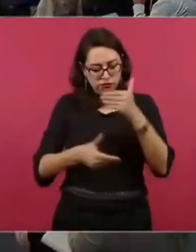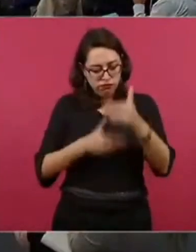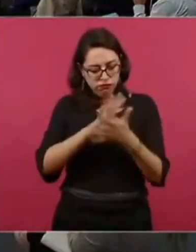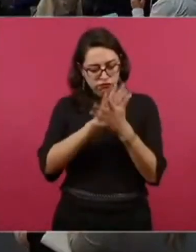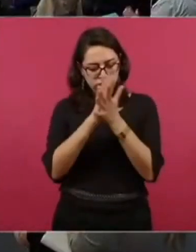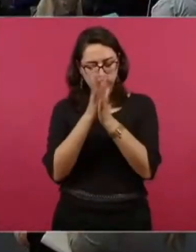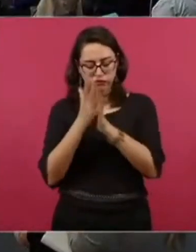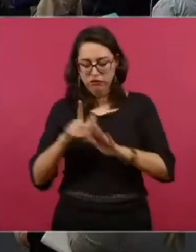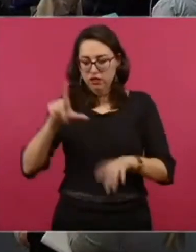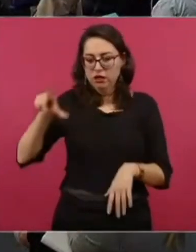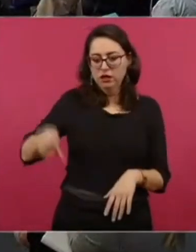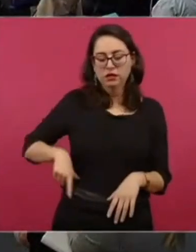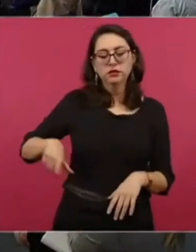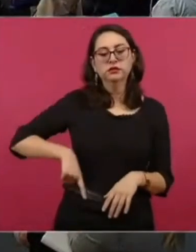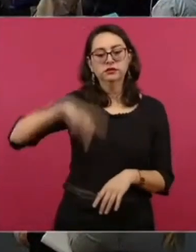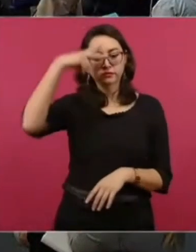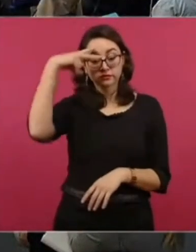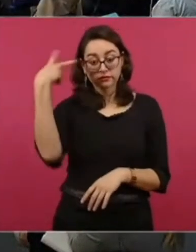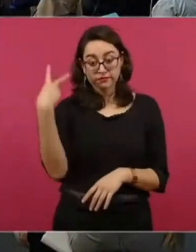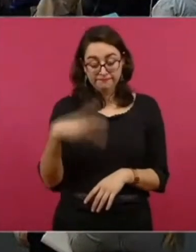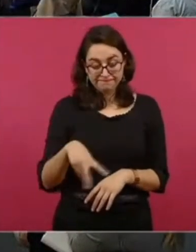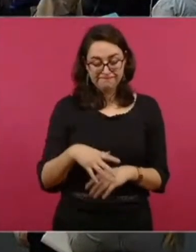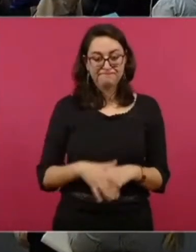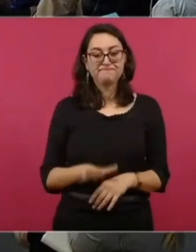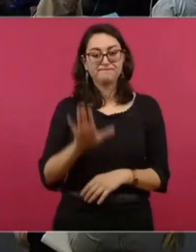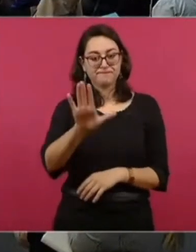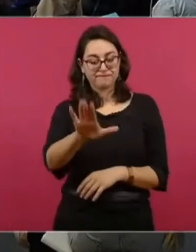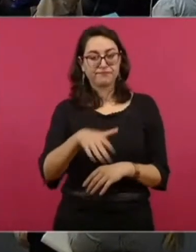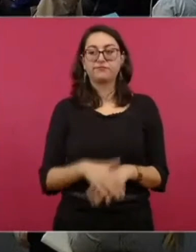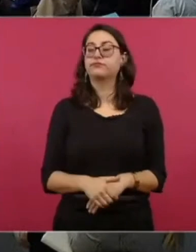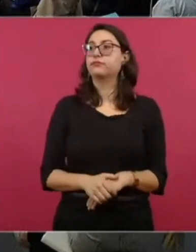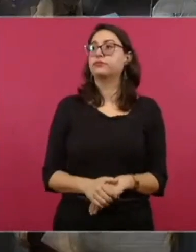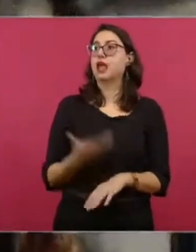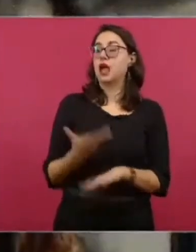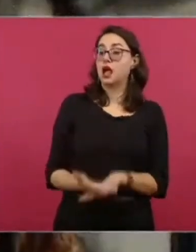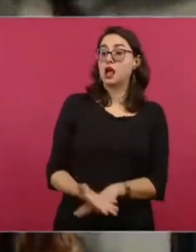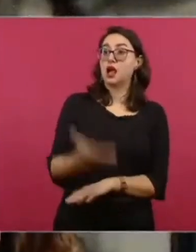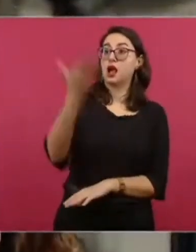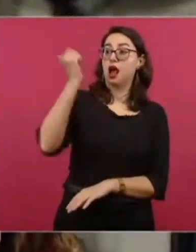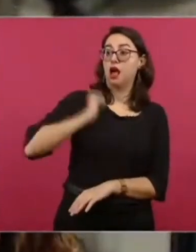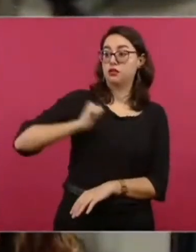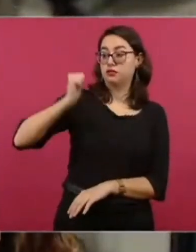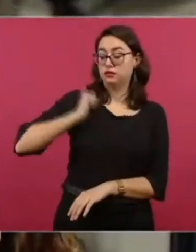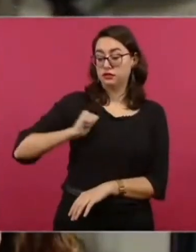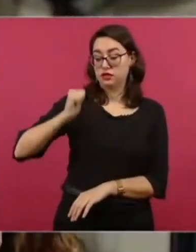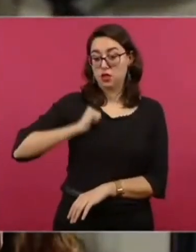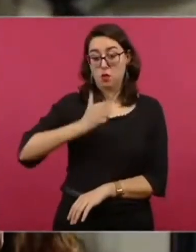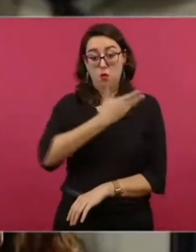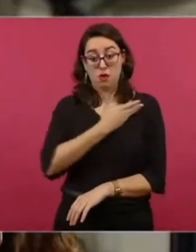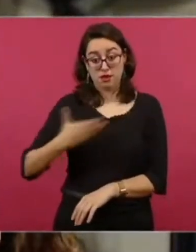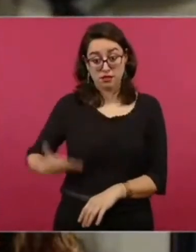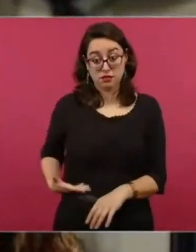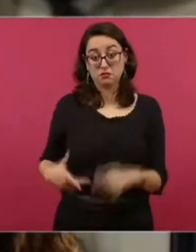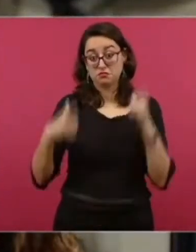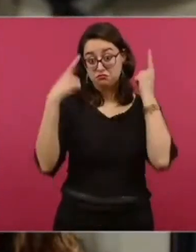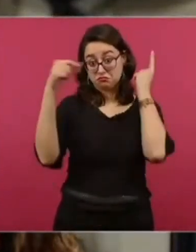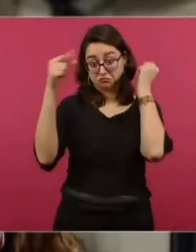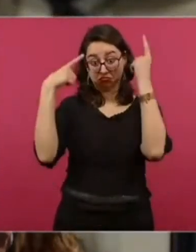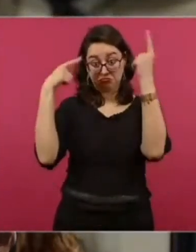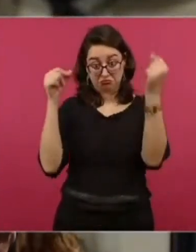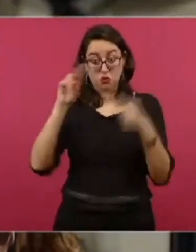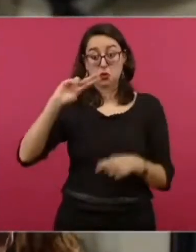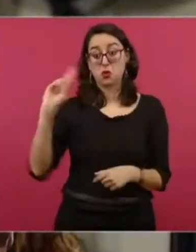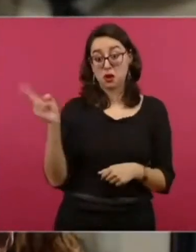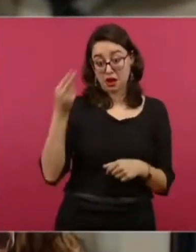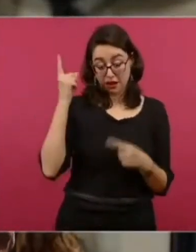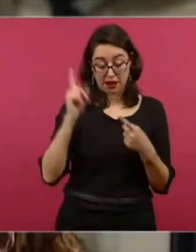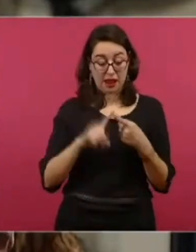Presidente, en el siglo pasado fueron varios los presidentes egresados de la UNAM, Miguel Alemán, Luis Echeverría